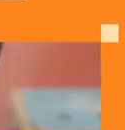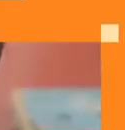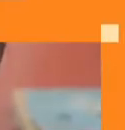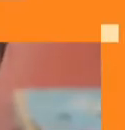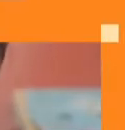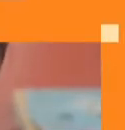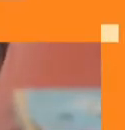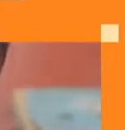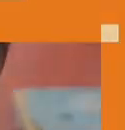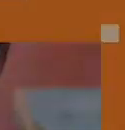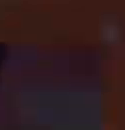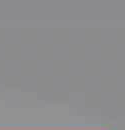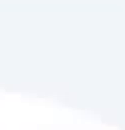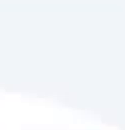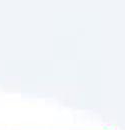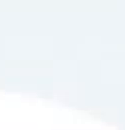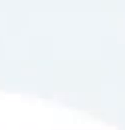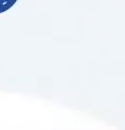Secundaria